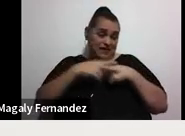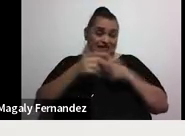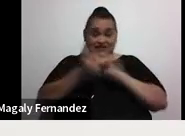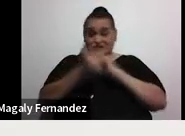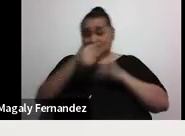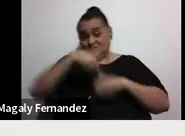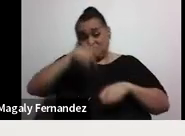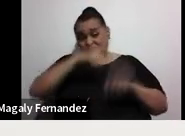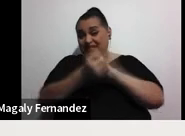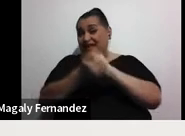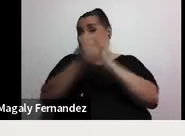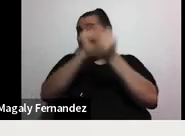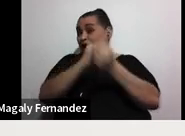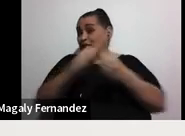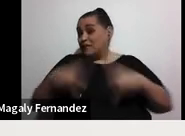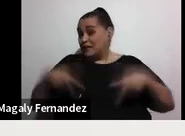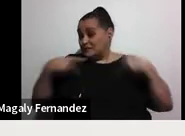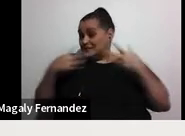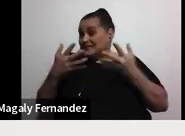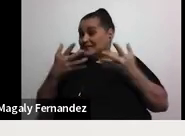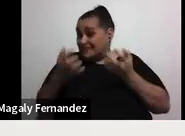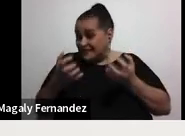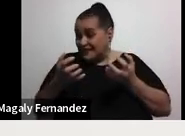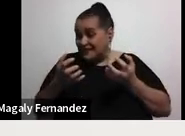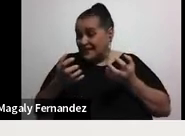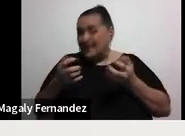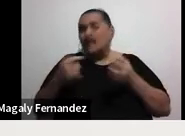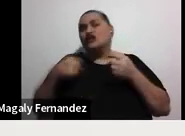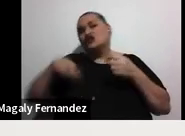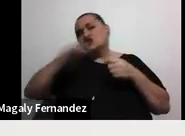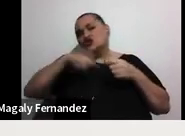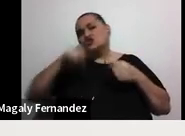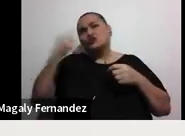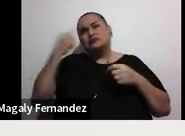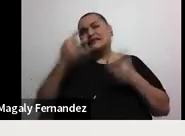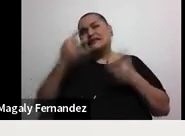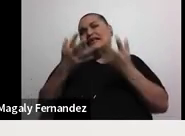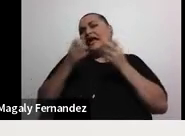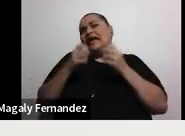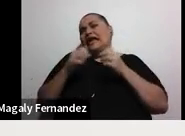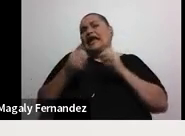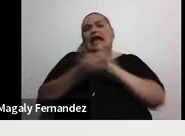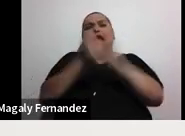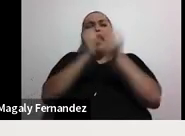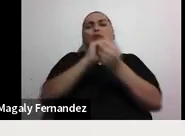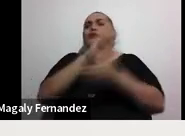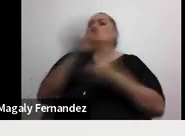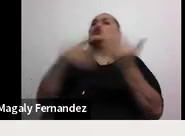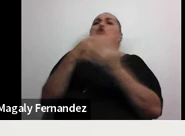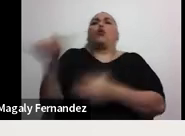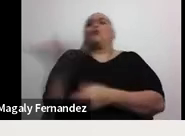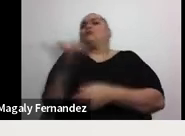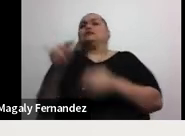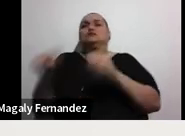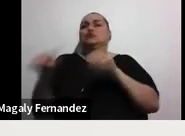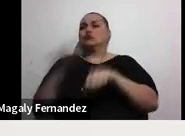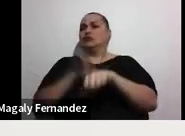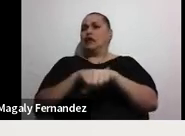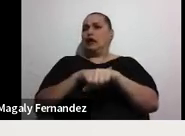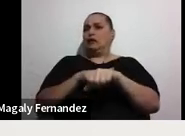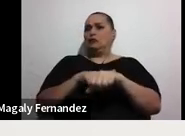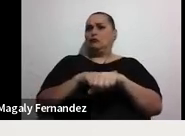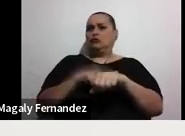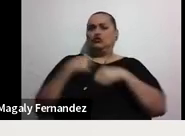es que queremos hacerlo toda la vez. Queremos hacer cuatro o cinco cosas, diez cosas y voy a dejar de